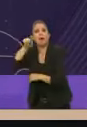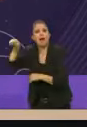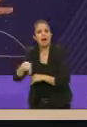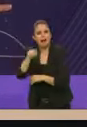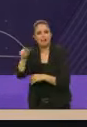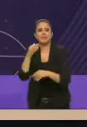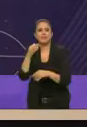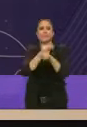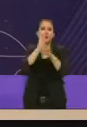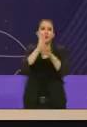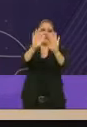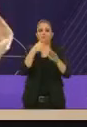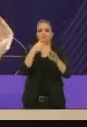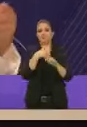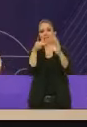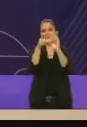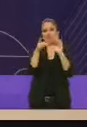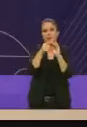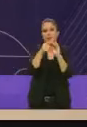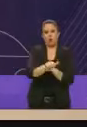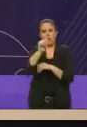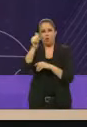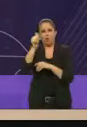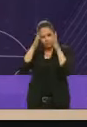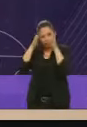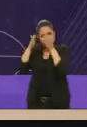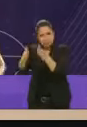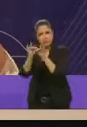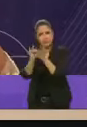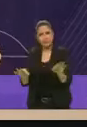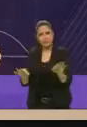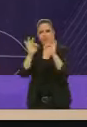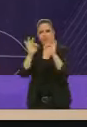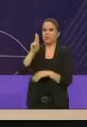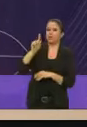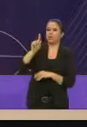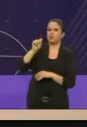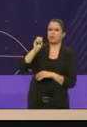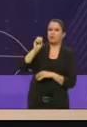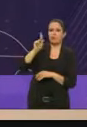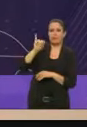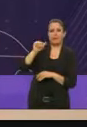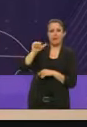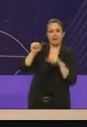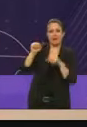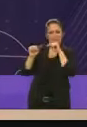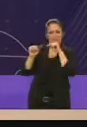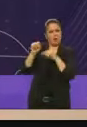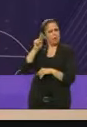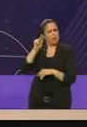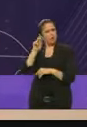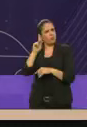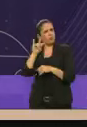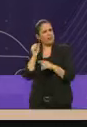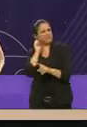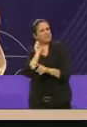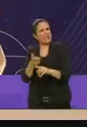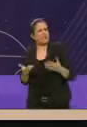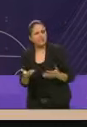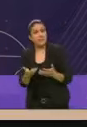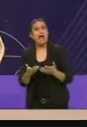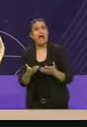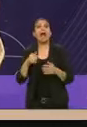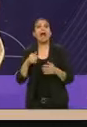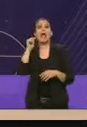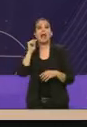platicarles acerca de otro eje que son las utopías. Las utopías son grandes